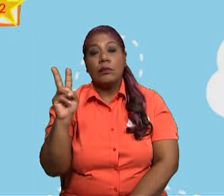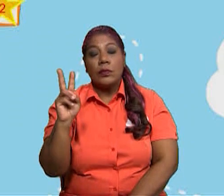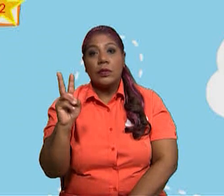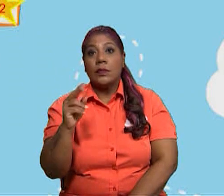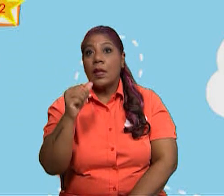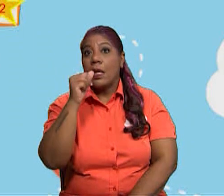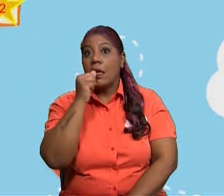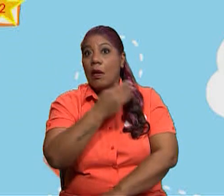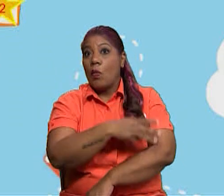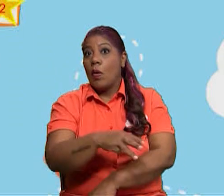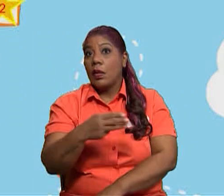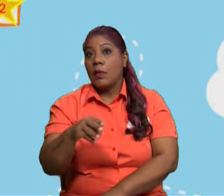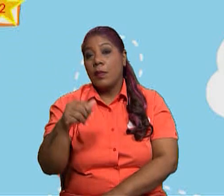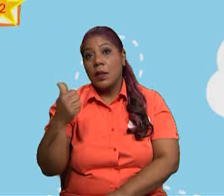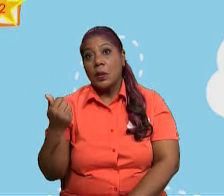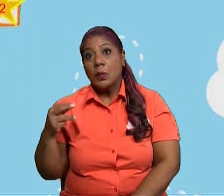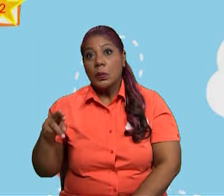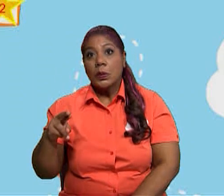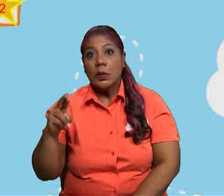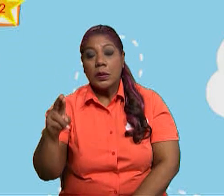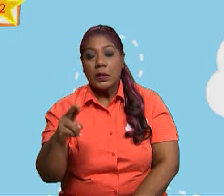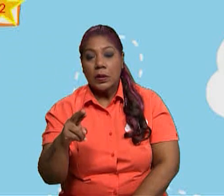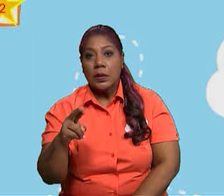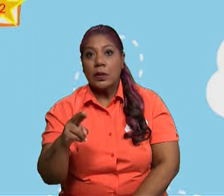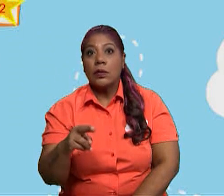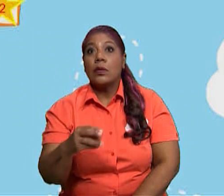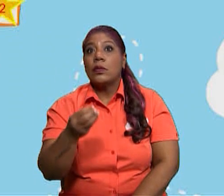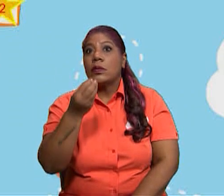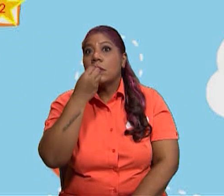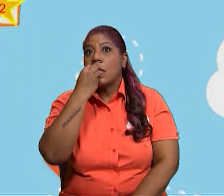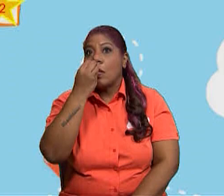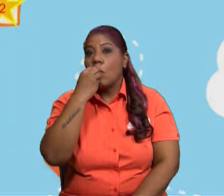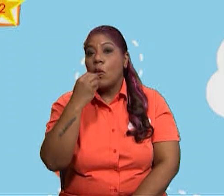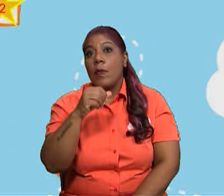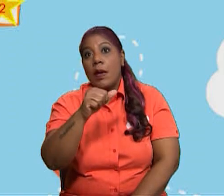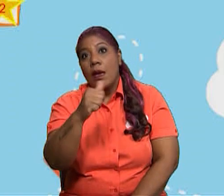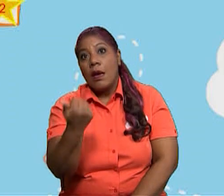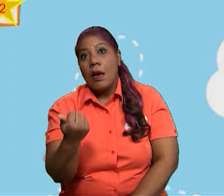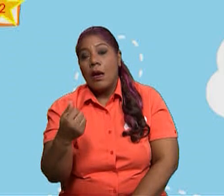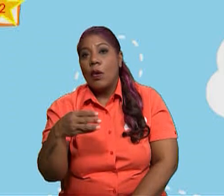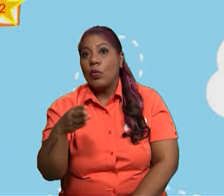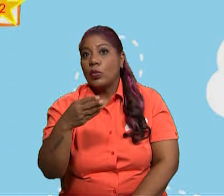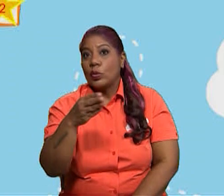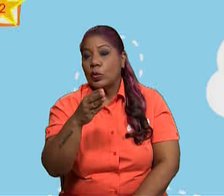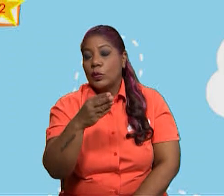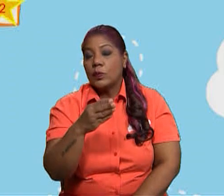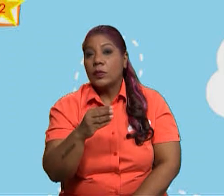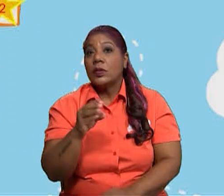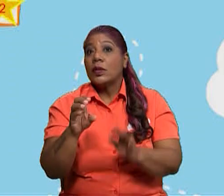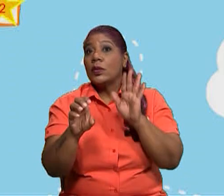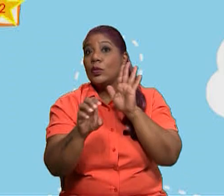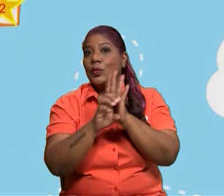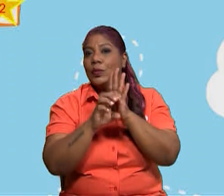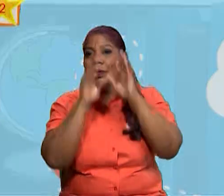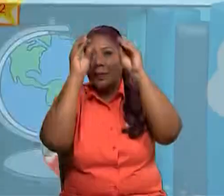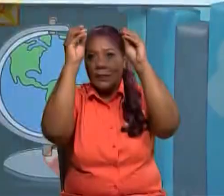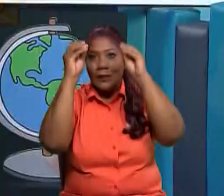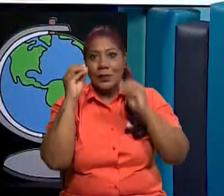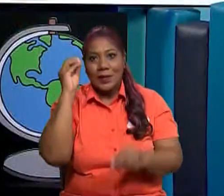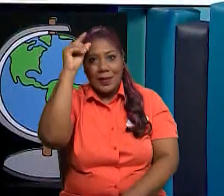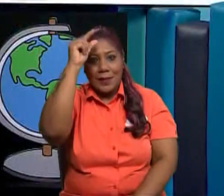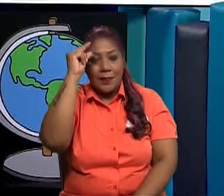Normalmente se alimentan de otros peces. Este es un ejemplo, no quiere decir que sea la forma correcta. Correcta, usted lo puede